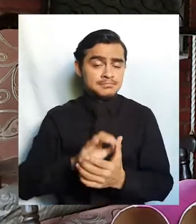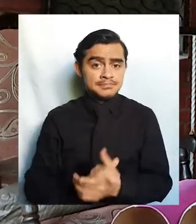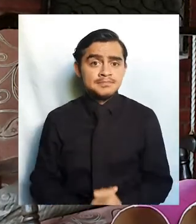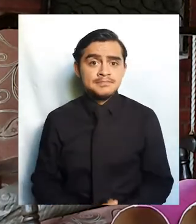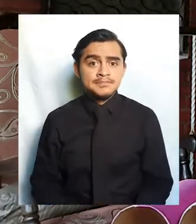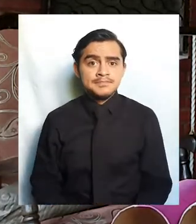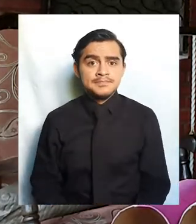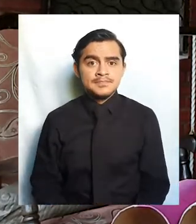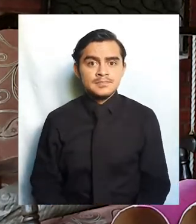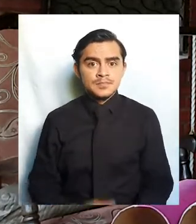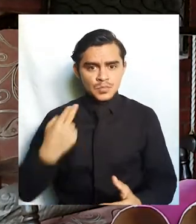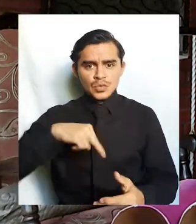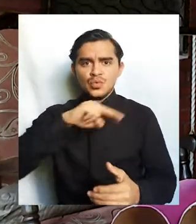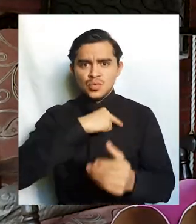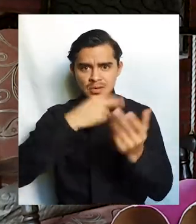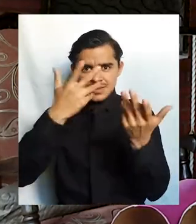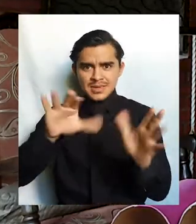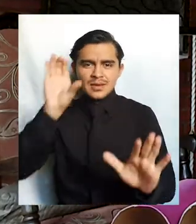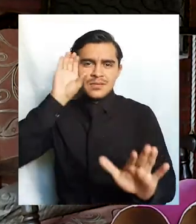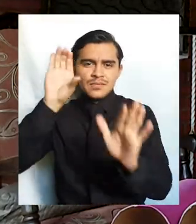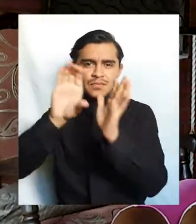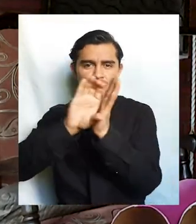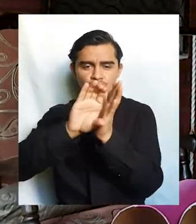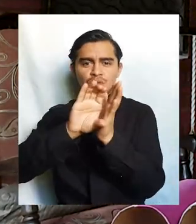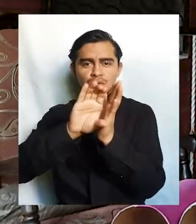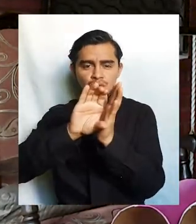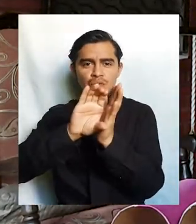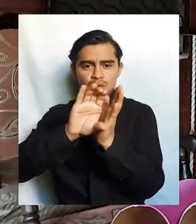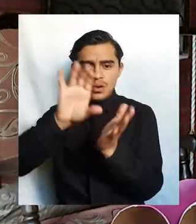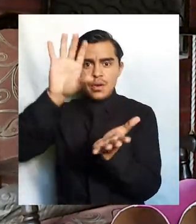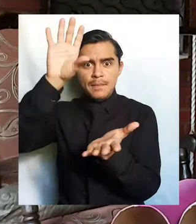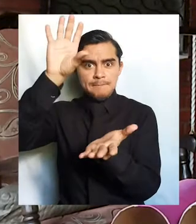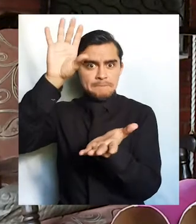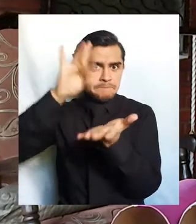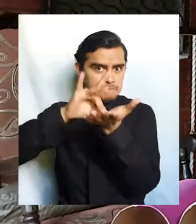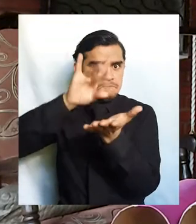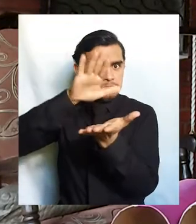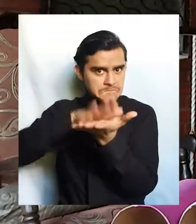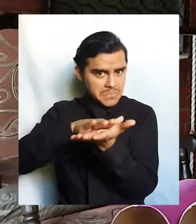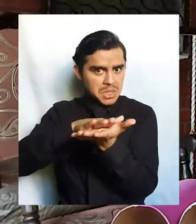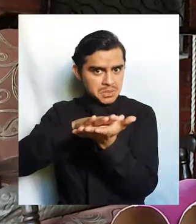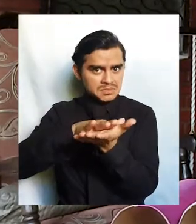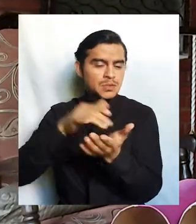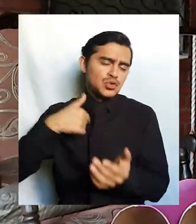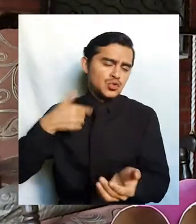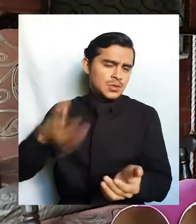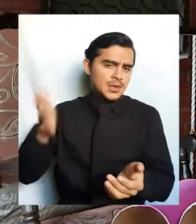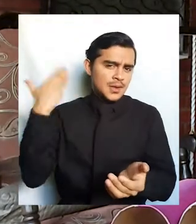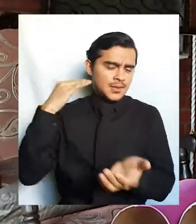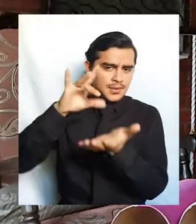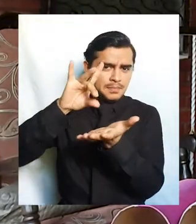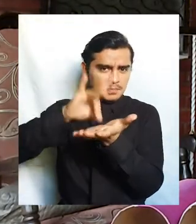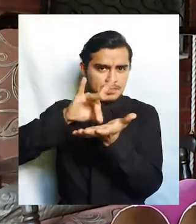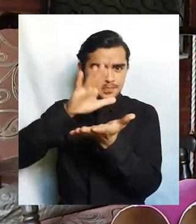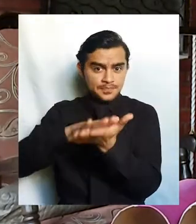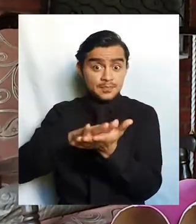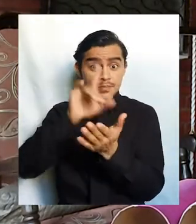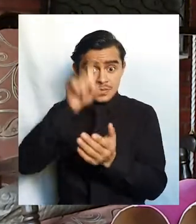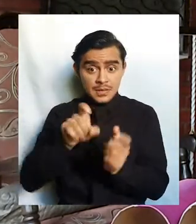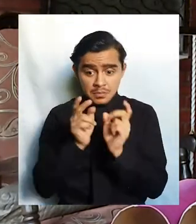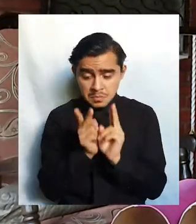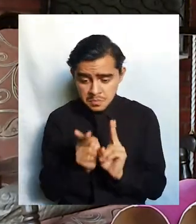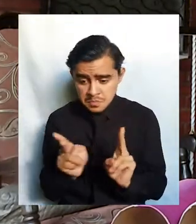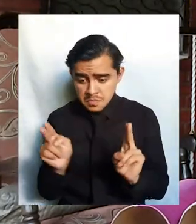figuras pegadas en nuestros trozos de papel, en este caso pues yo ya tenía las mías pegadas, las vamos a recortar